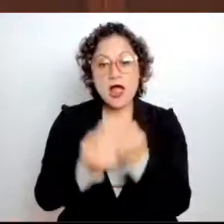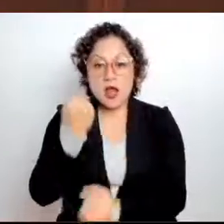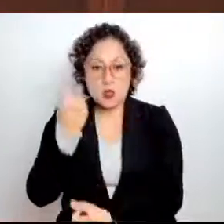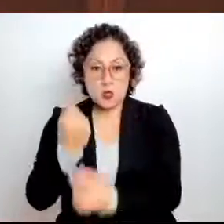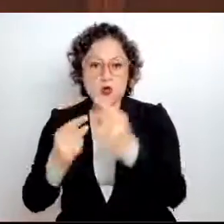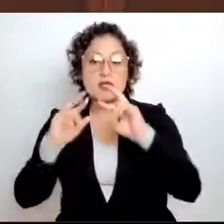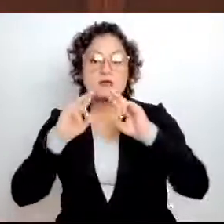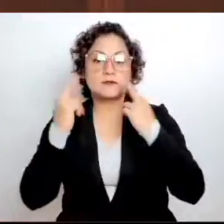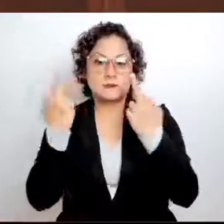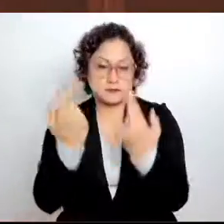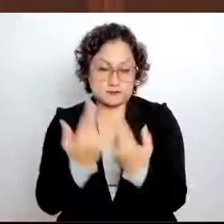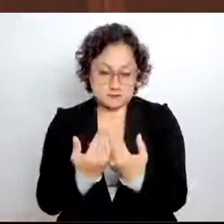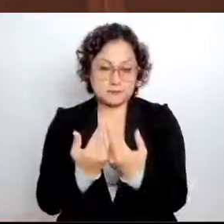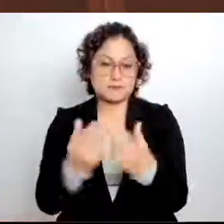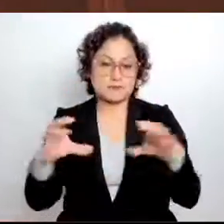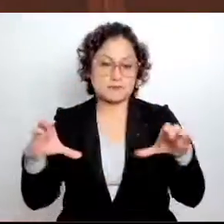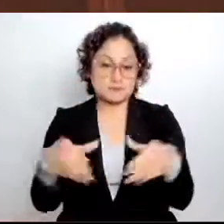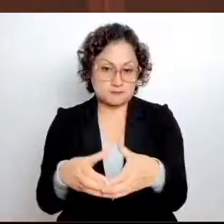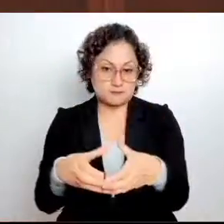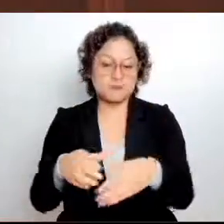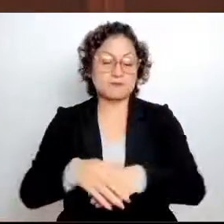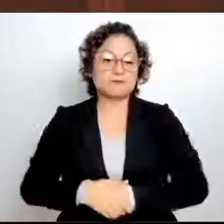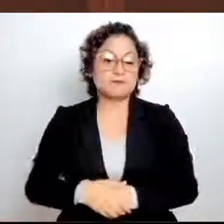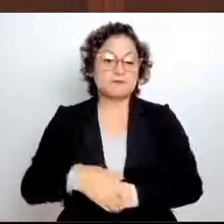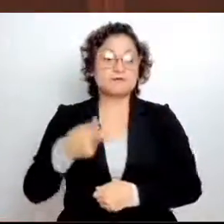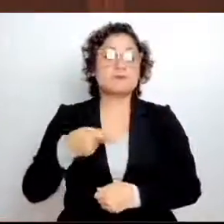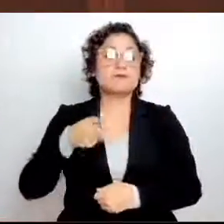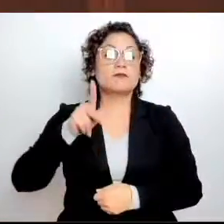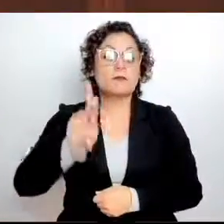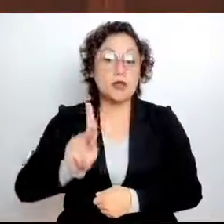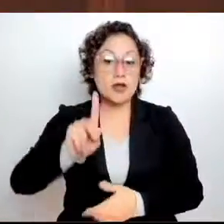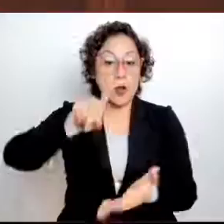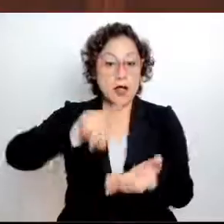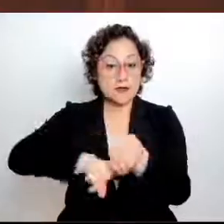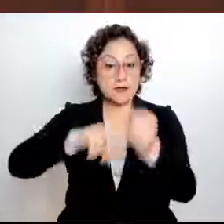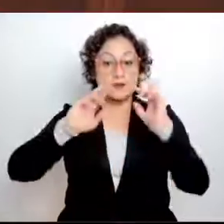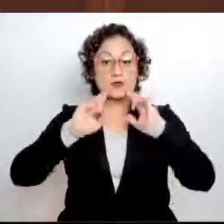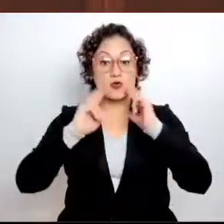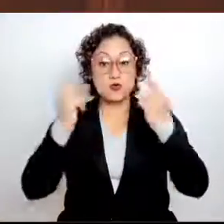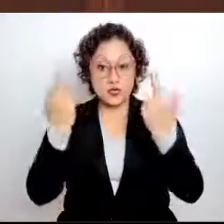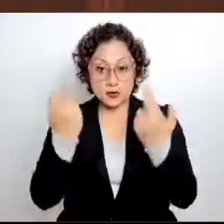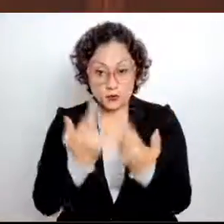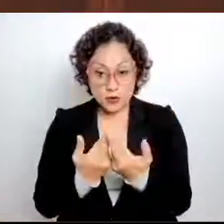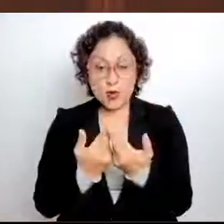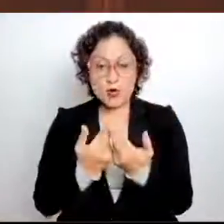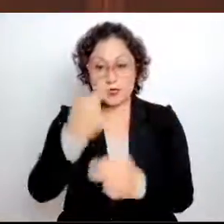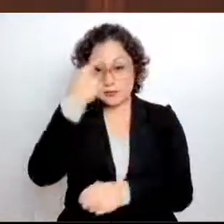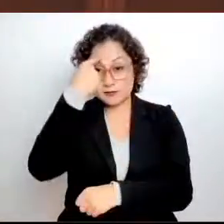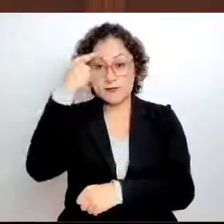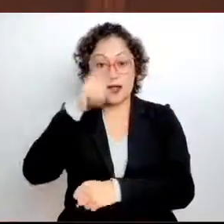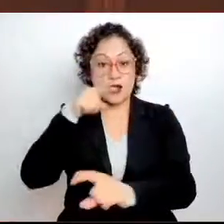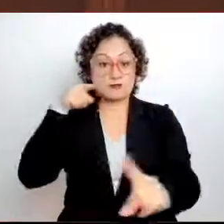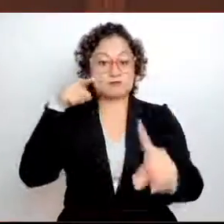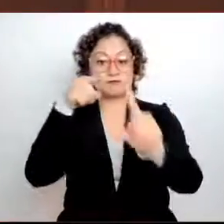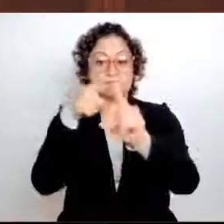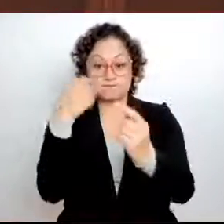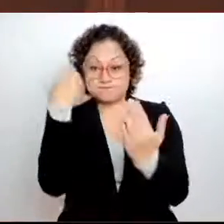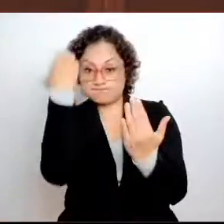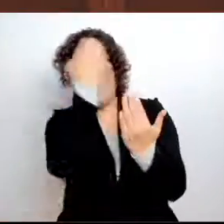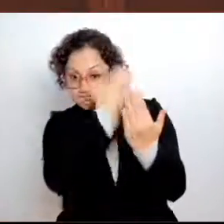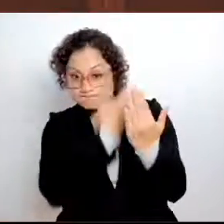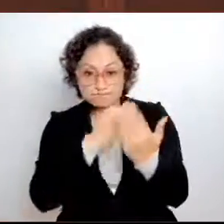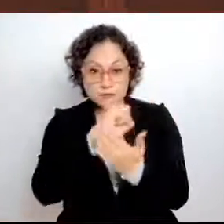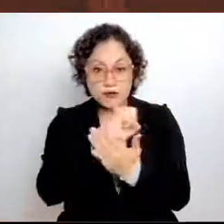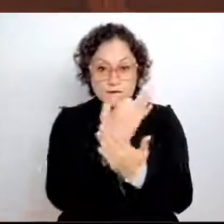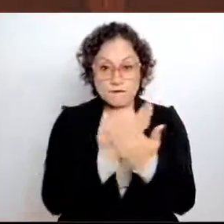No obstante, sobre estas reuniones de trabajo y en función del análisis del cuarto informe que rinde